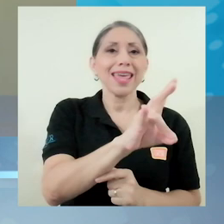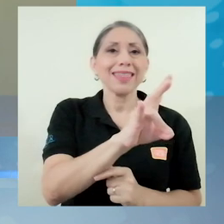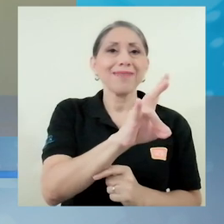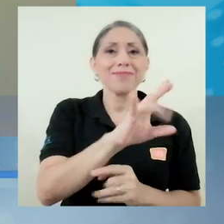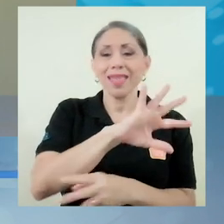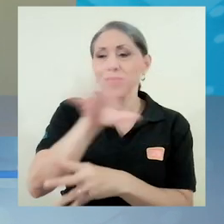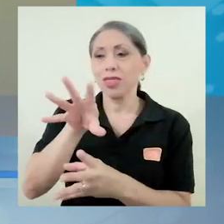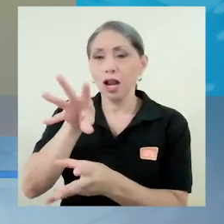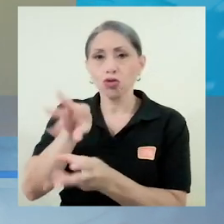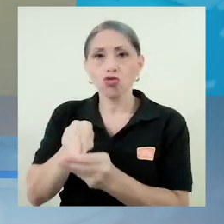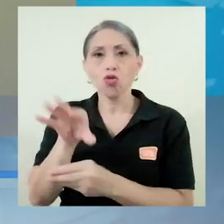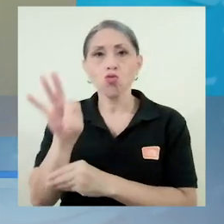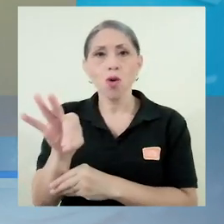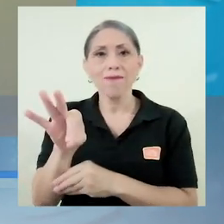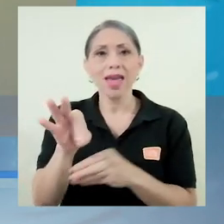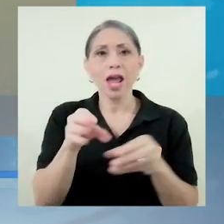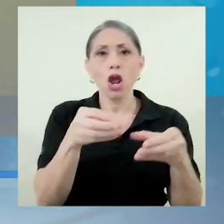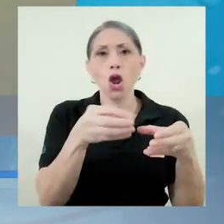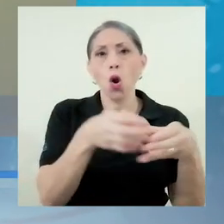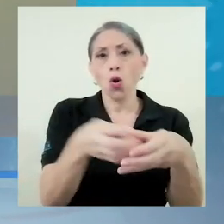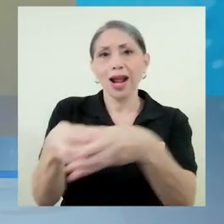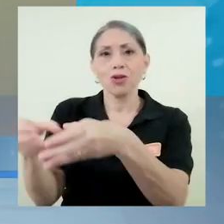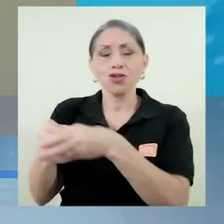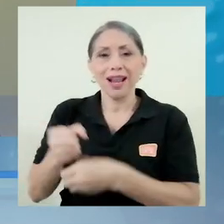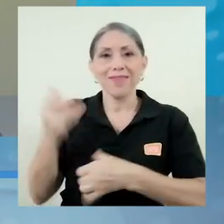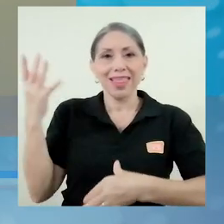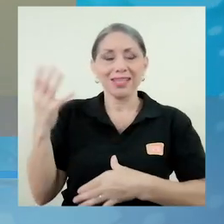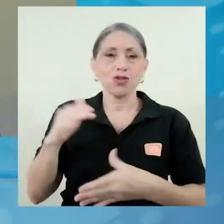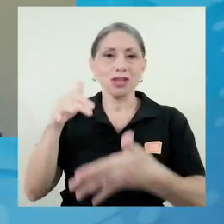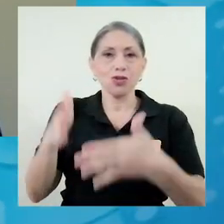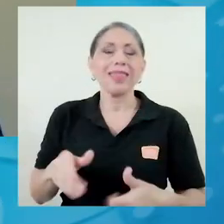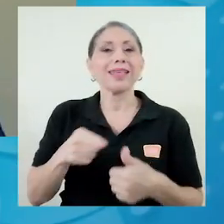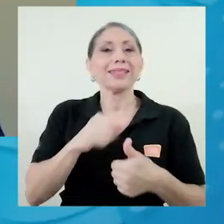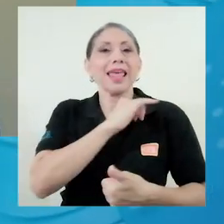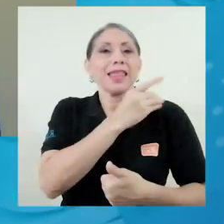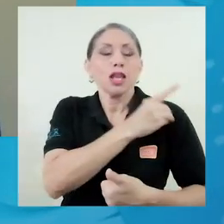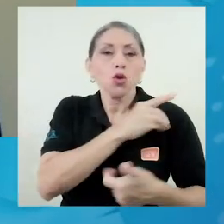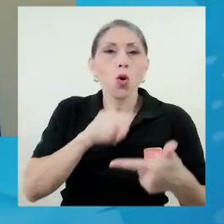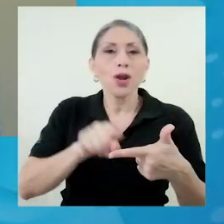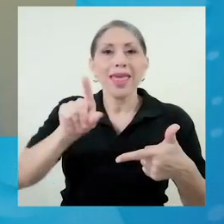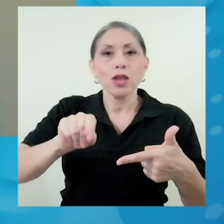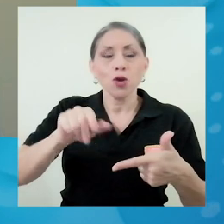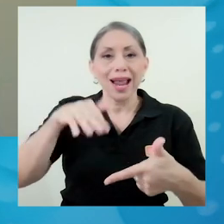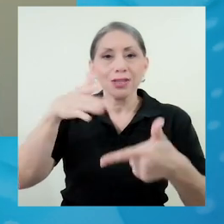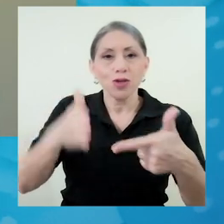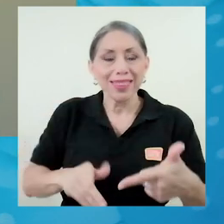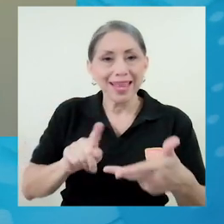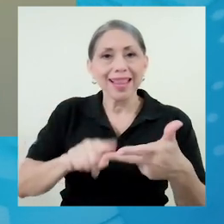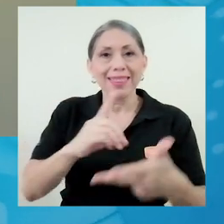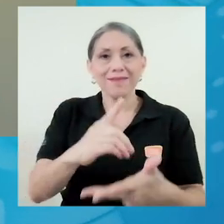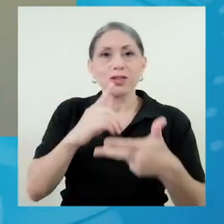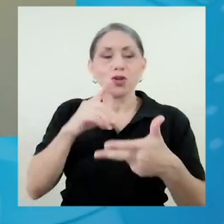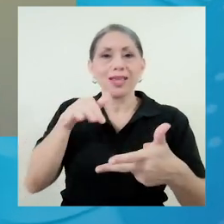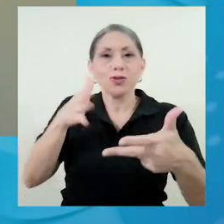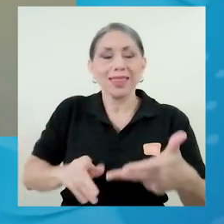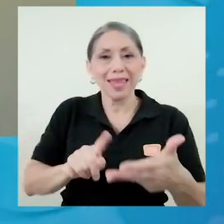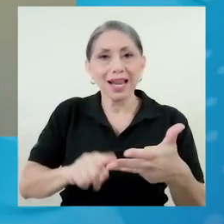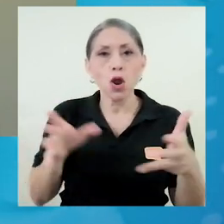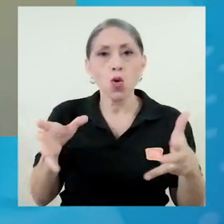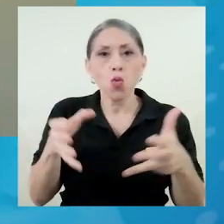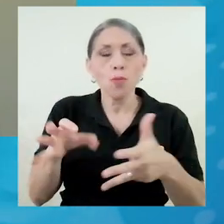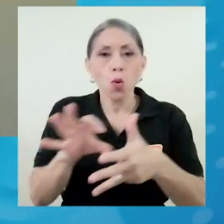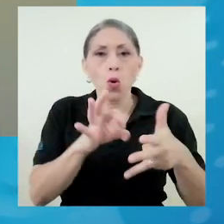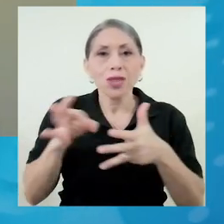nueve órganos de la Federación de Estudiantes, que serían el directorio, la editorial estudiantil, la defensoría estudiantil, el cuerpo